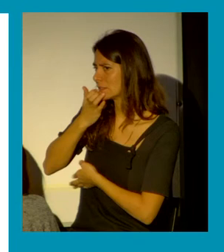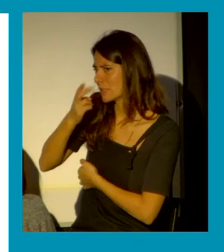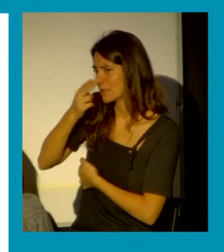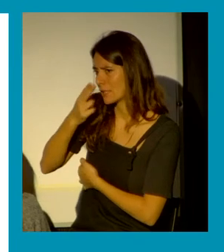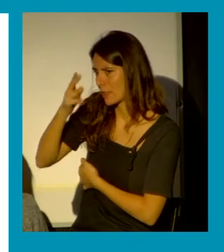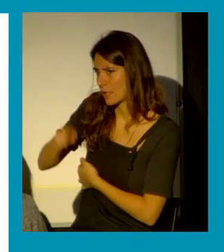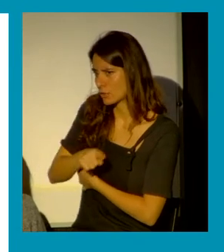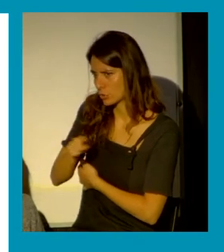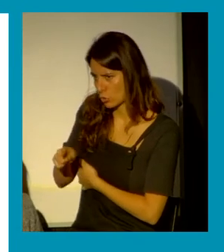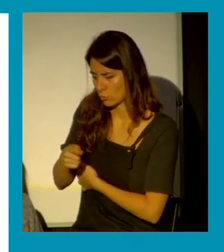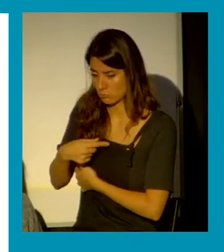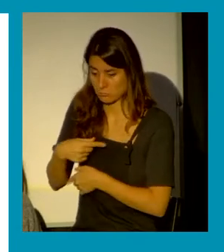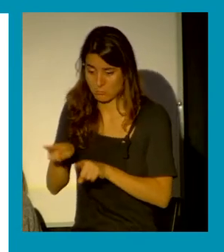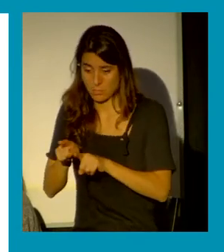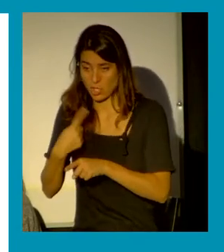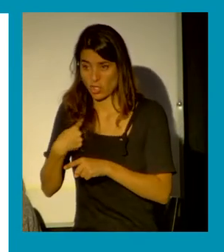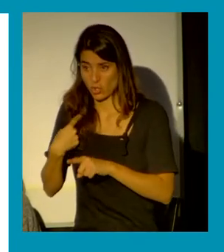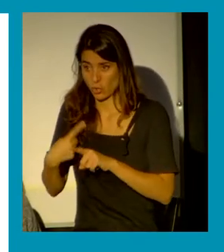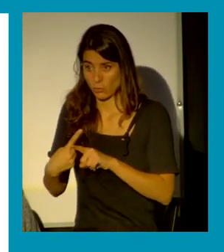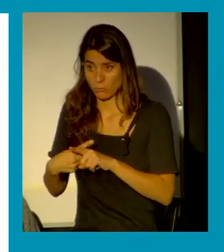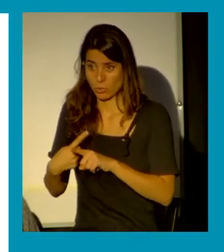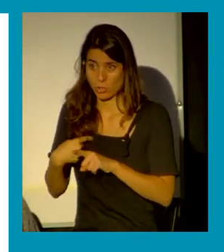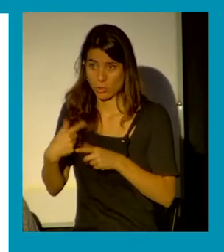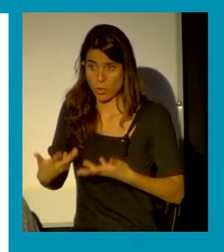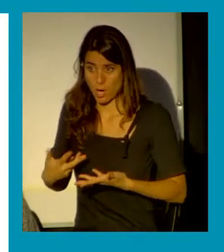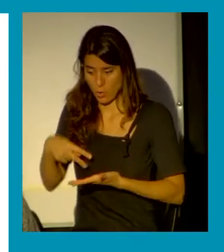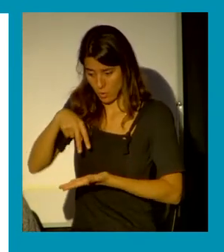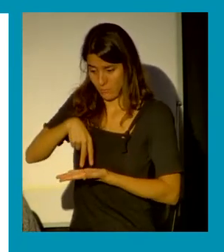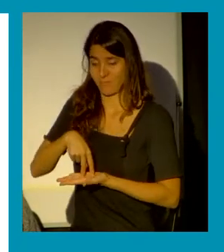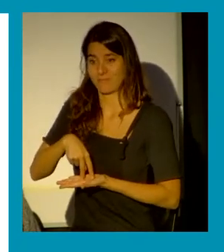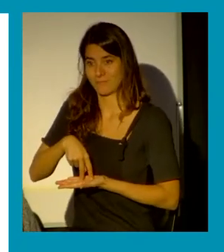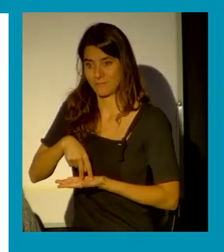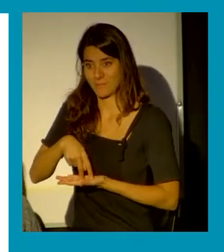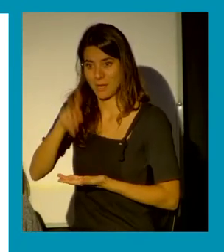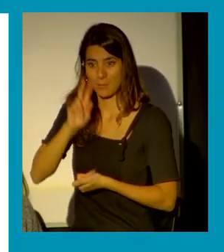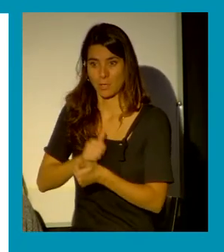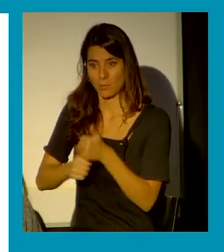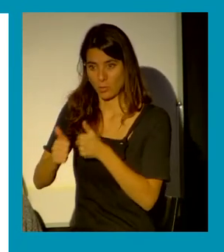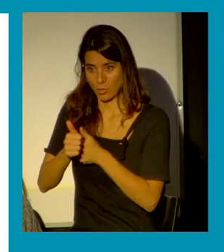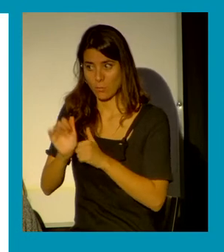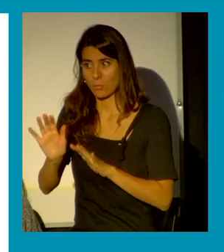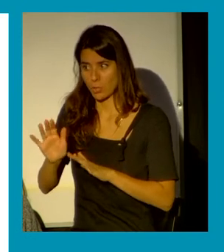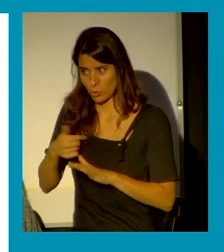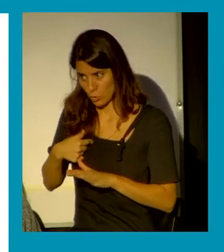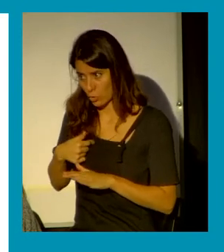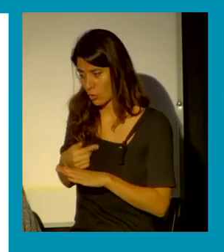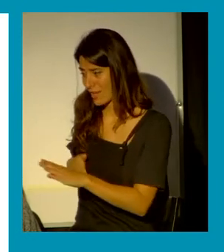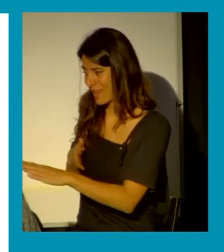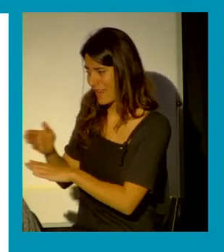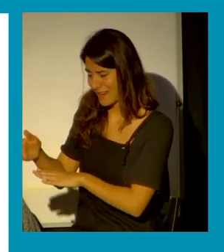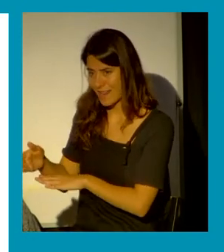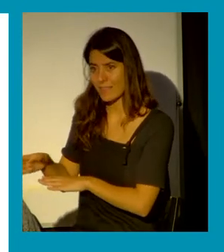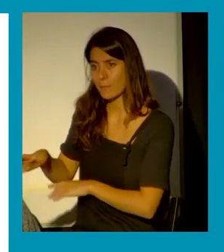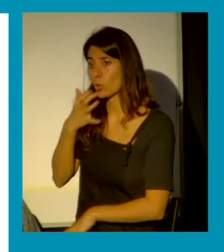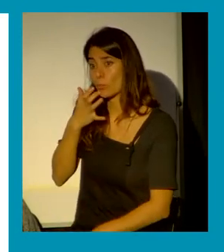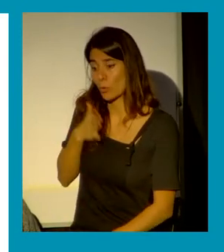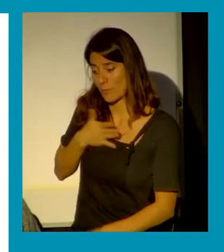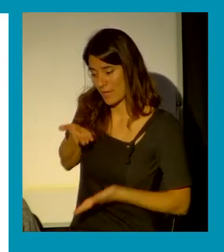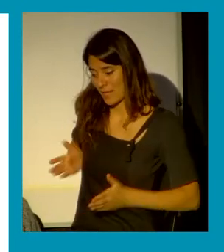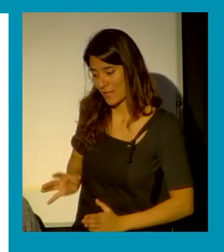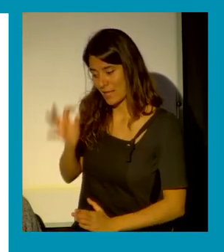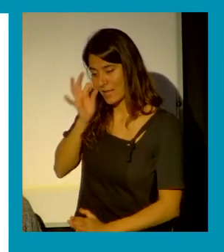pero cuando yo las últimas veces que he llevado a la pediatra a mi hija pues sí que he sentido este cuestionamiento de